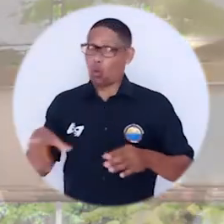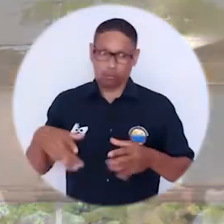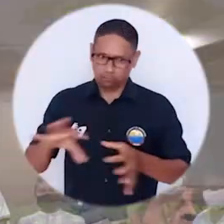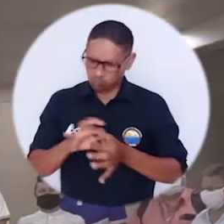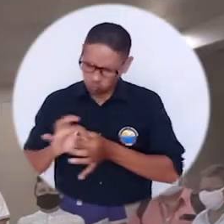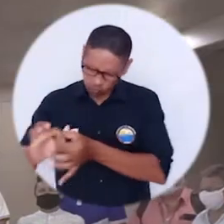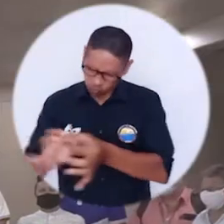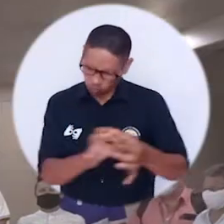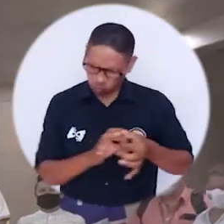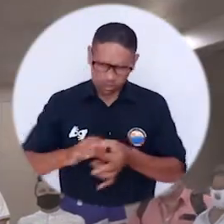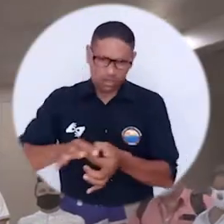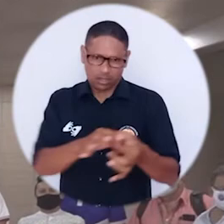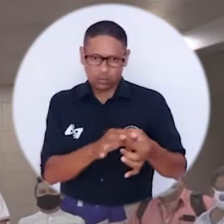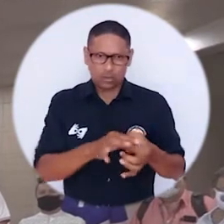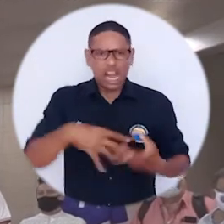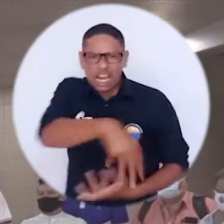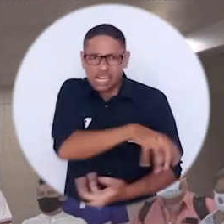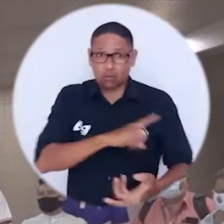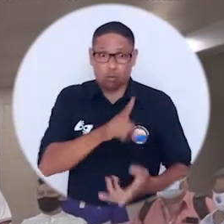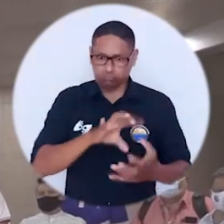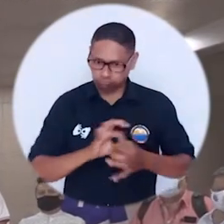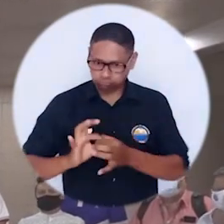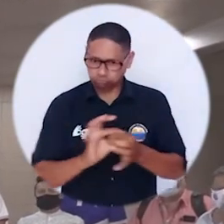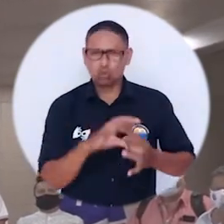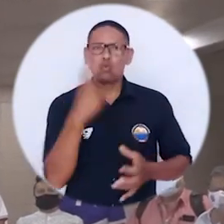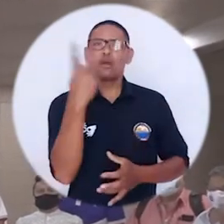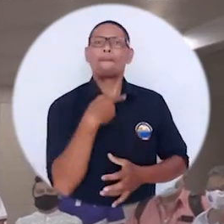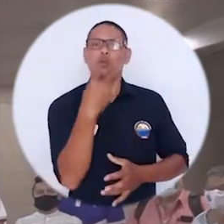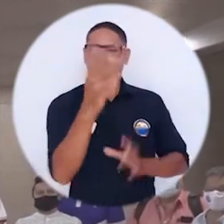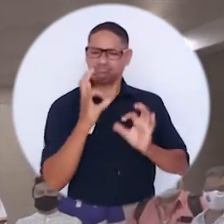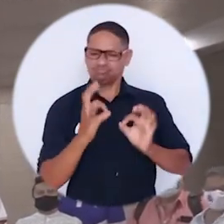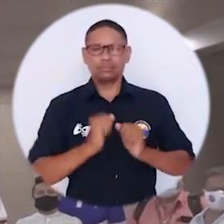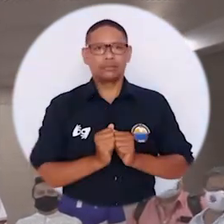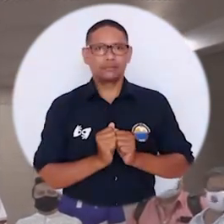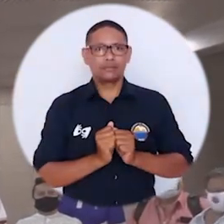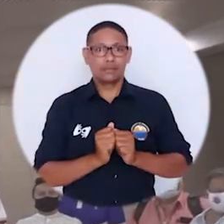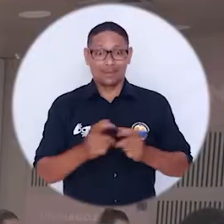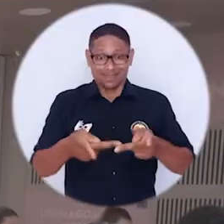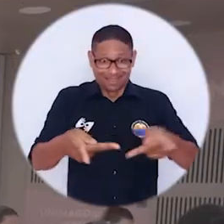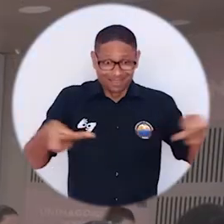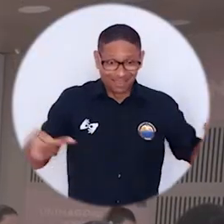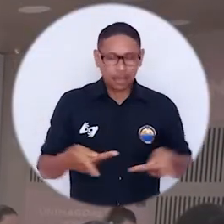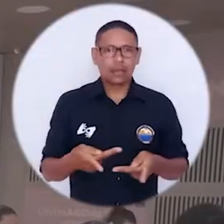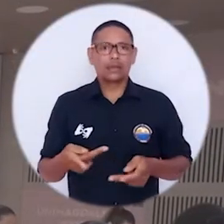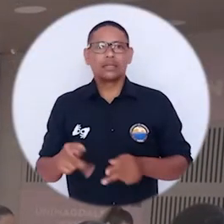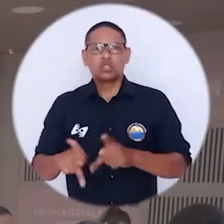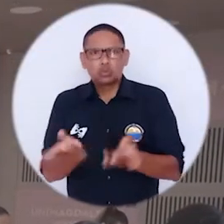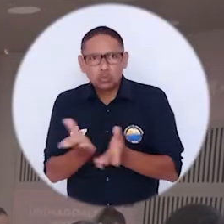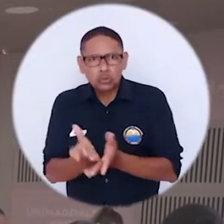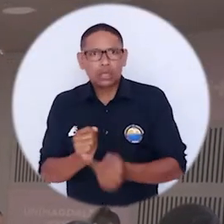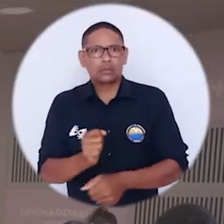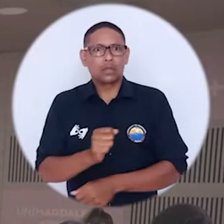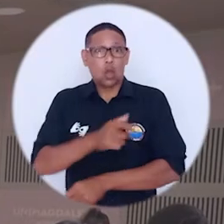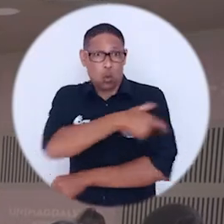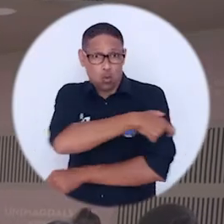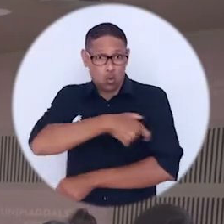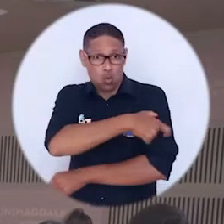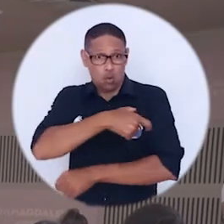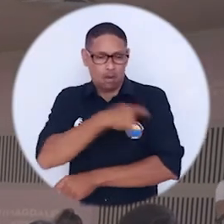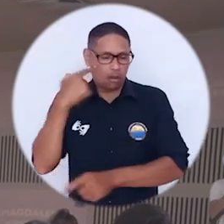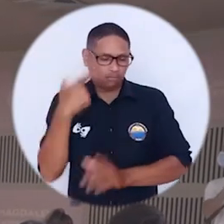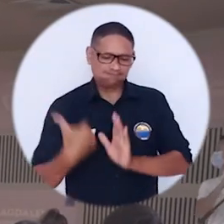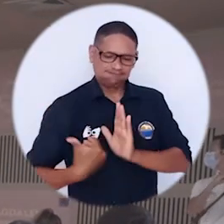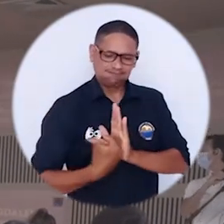sindicatos de otro lado. La idea es unir, unirnos las voces para poder ser una sola voz. En el espacio participaron representantes